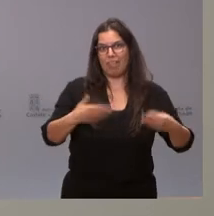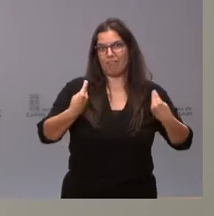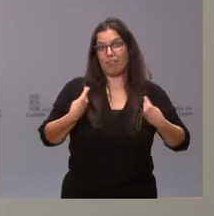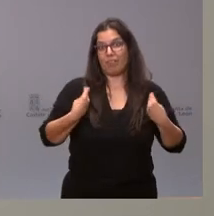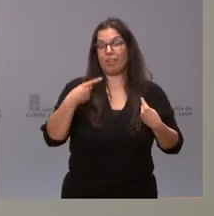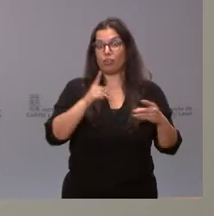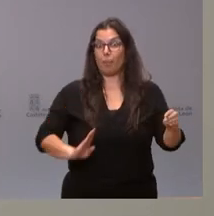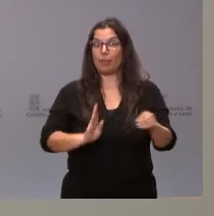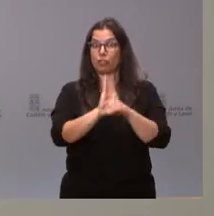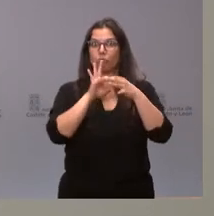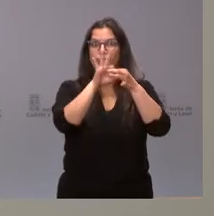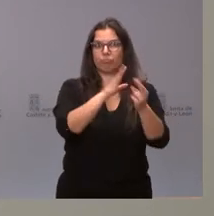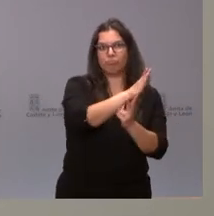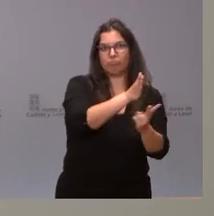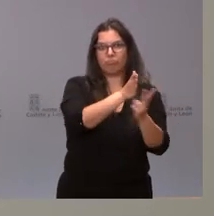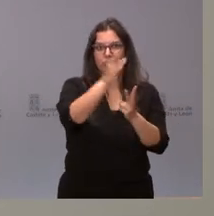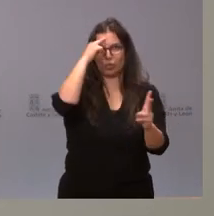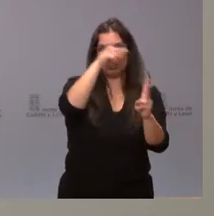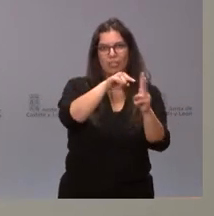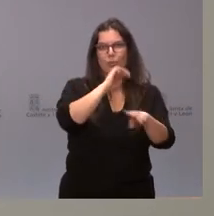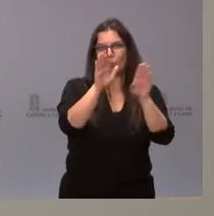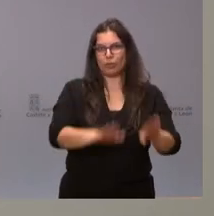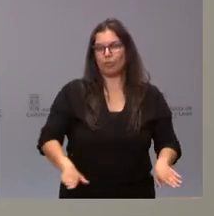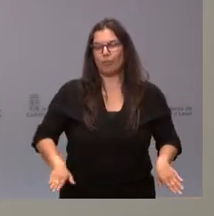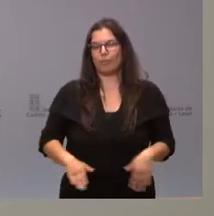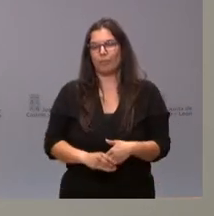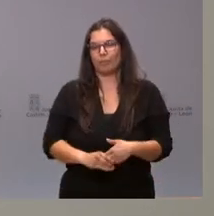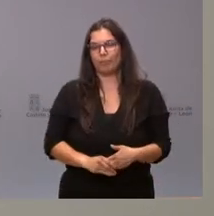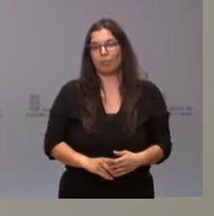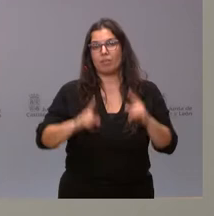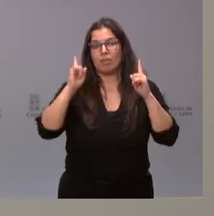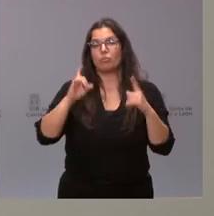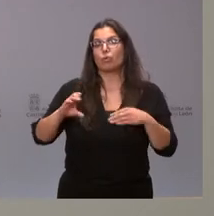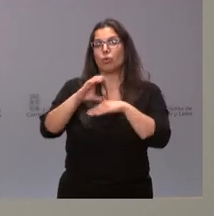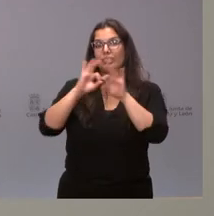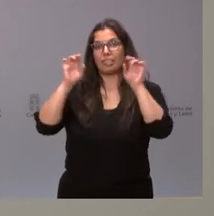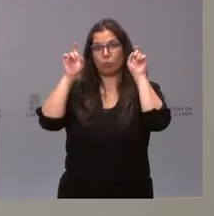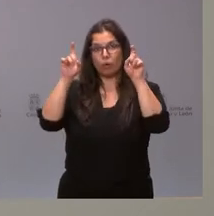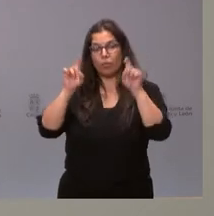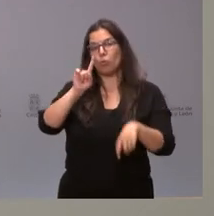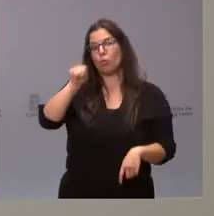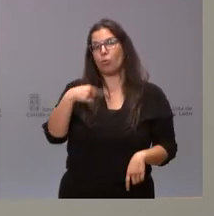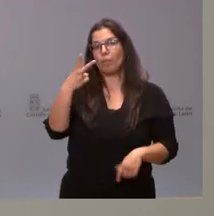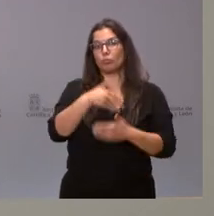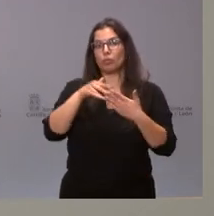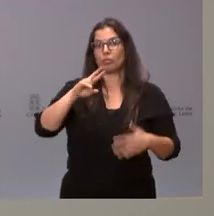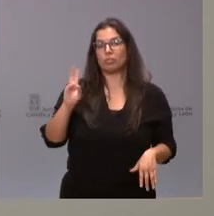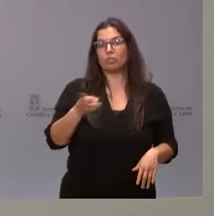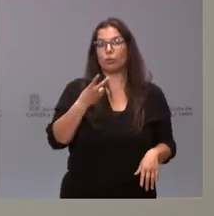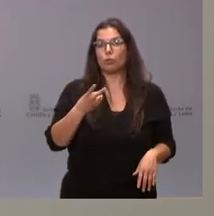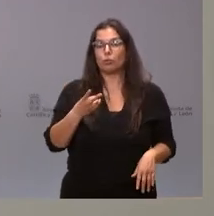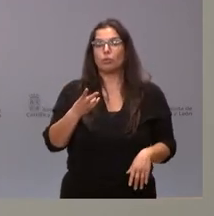inversión en regadío tiene esos dos objetivos últimos. En el caso de la Consejería de Educación, 1,2 millones de euros